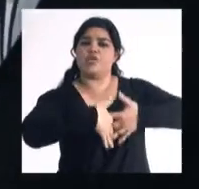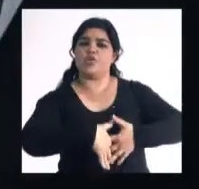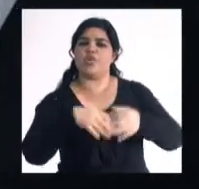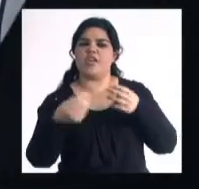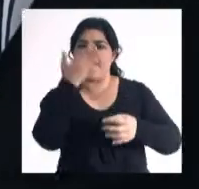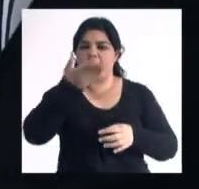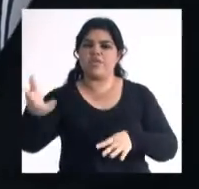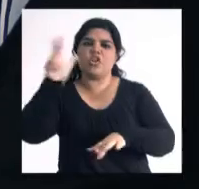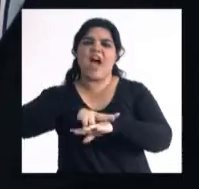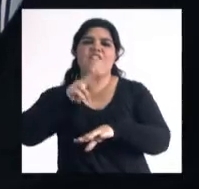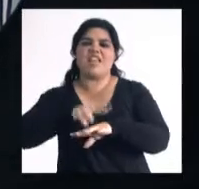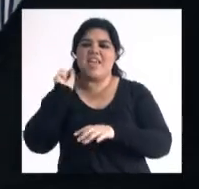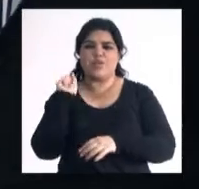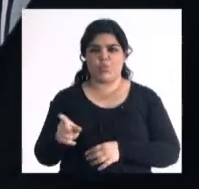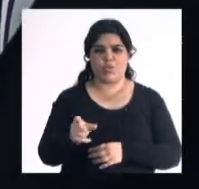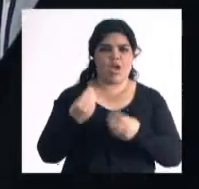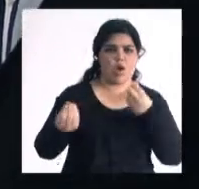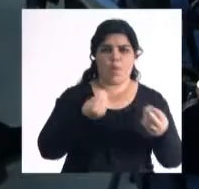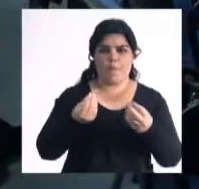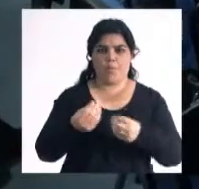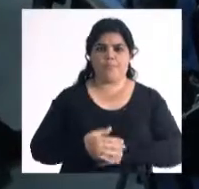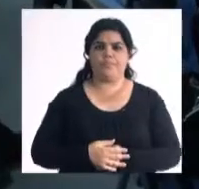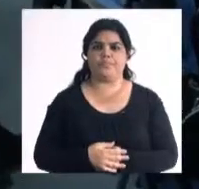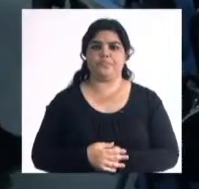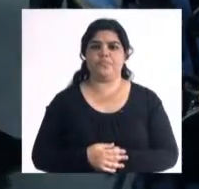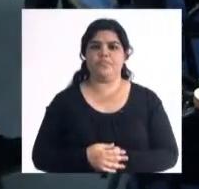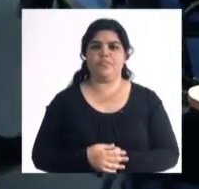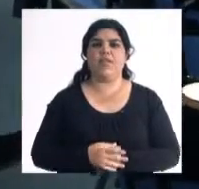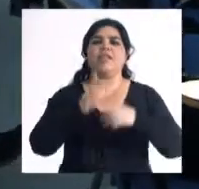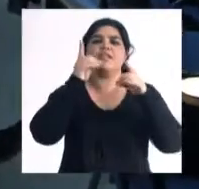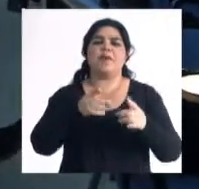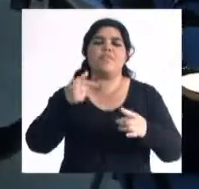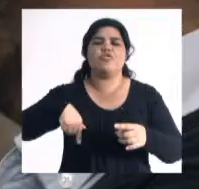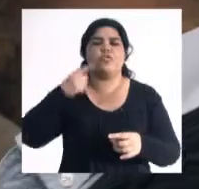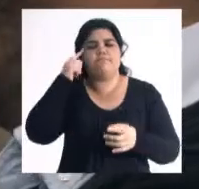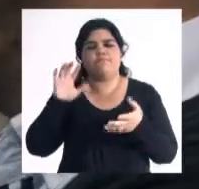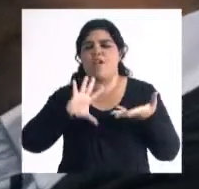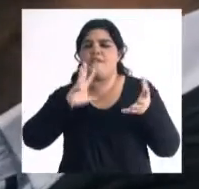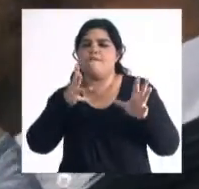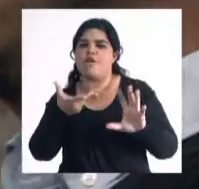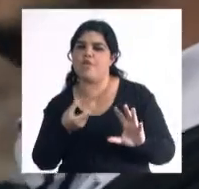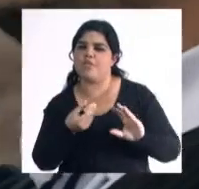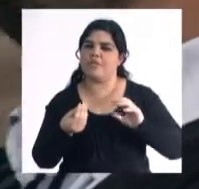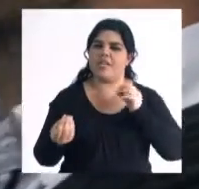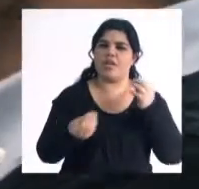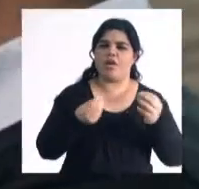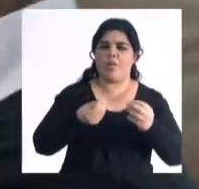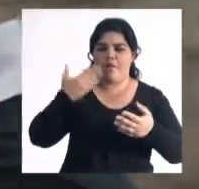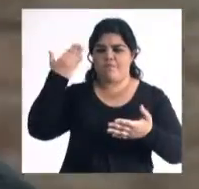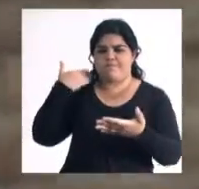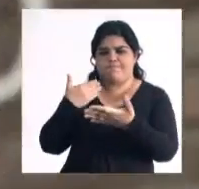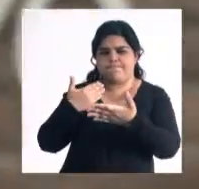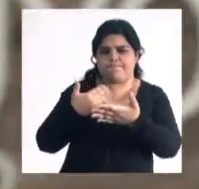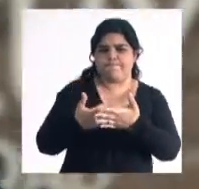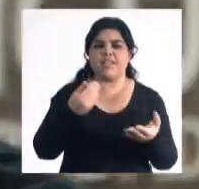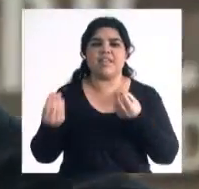el talento como principal insumo. Y a esto le voy a intentar dar una pátina de contemporaneidad